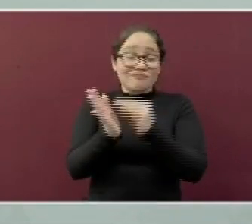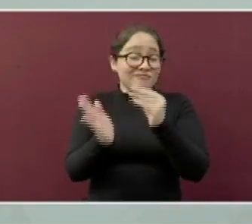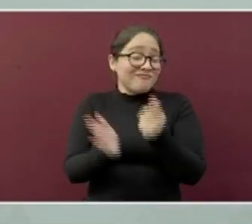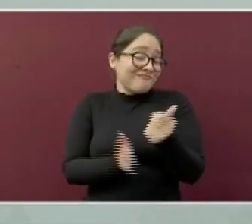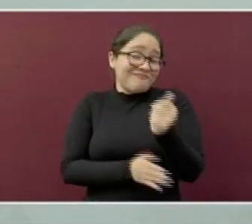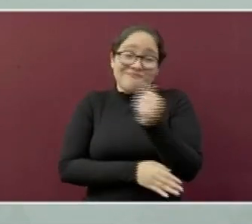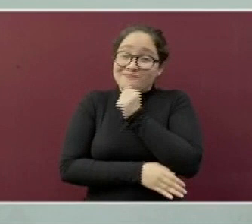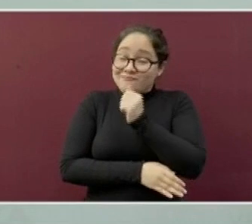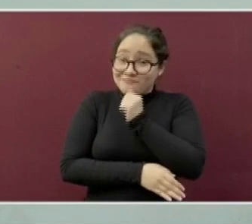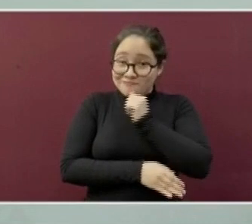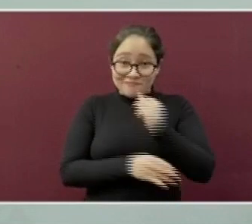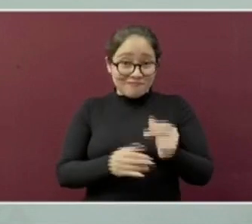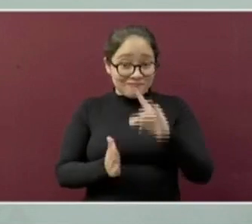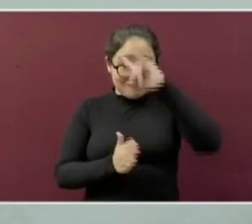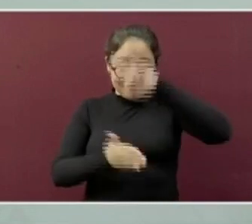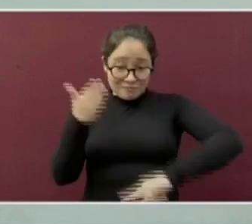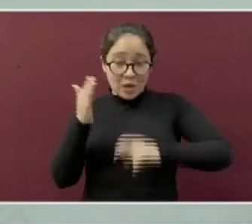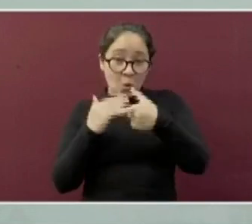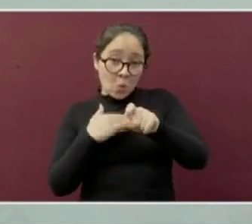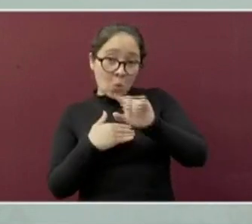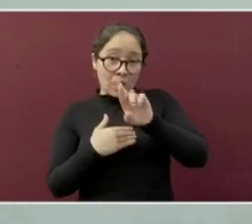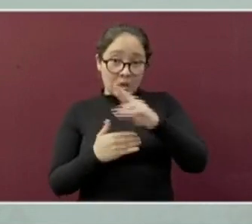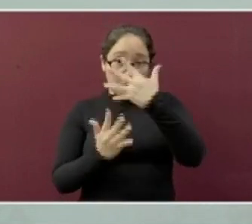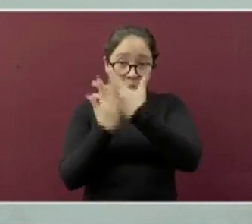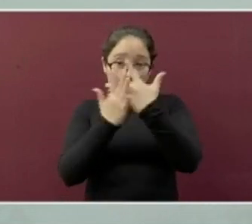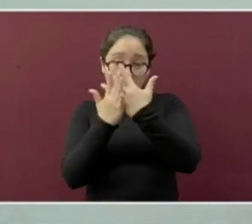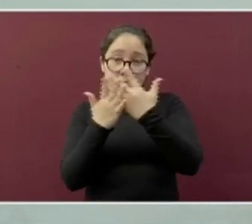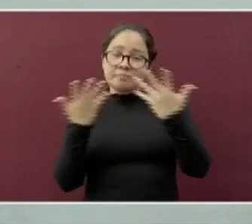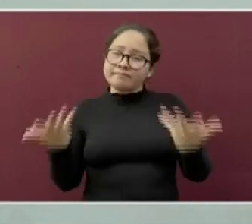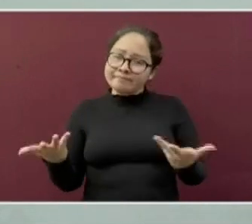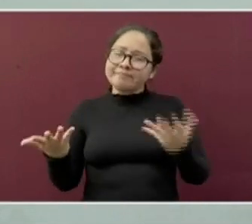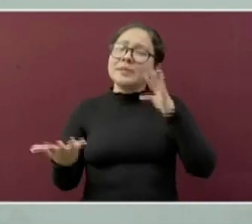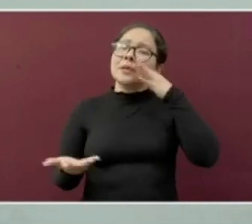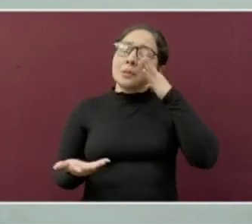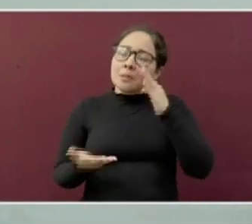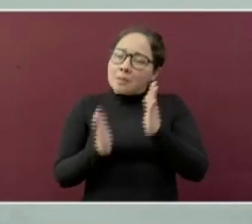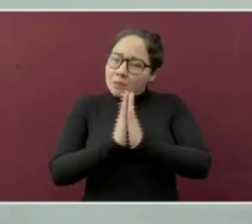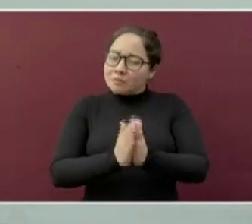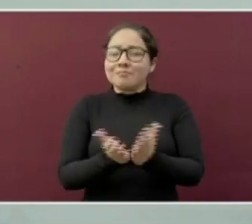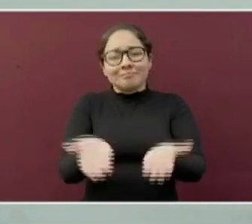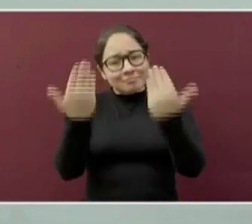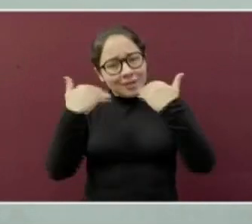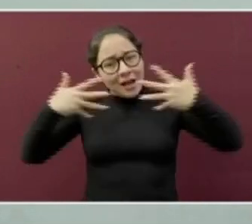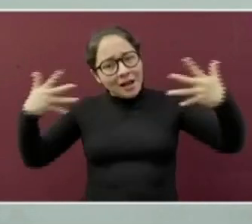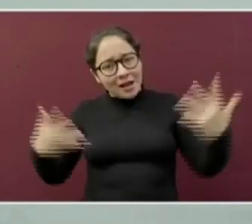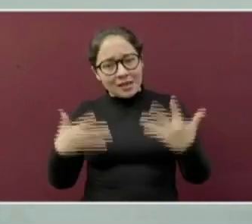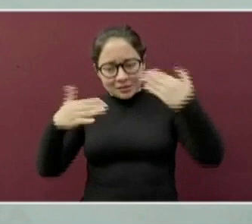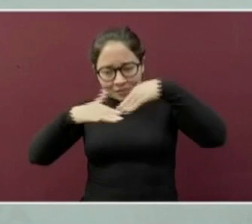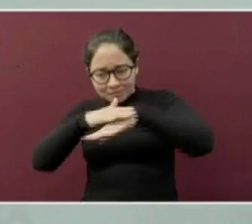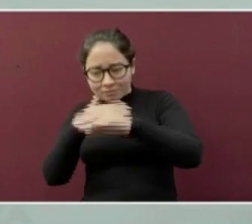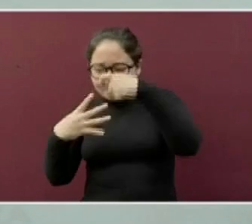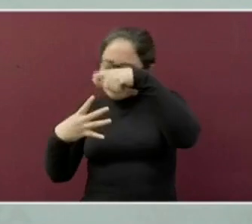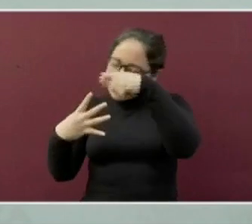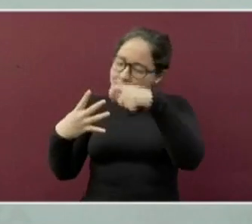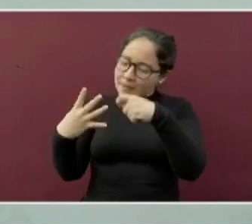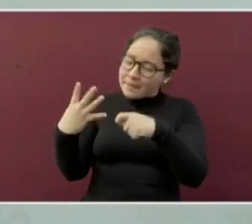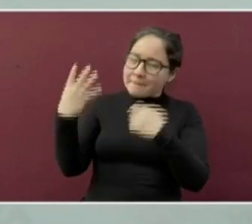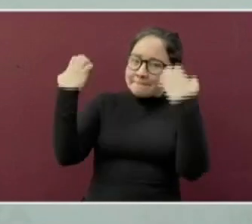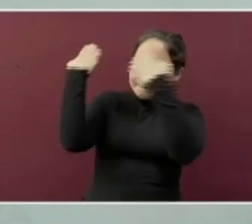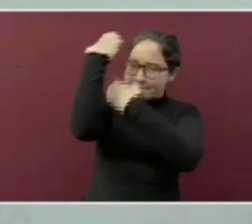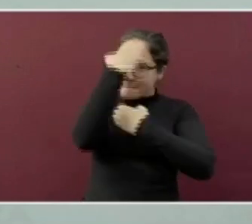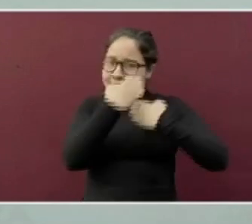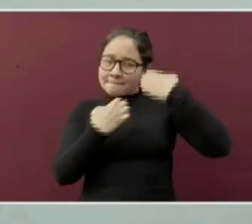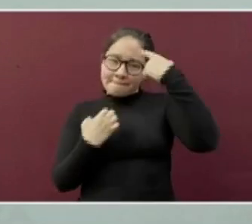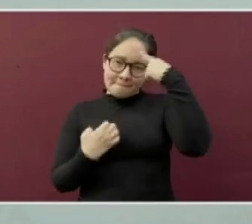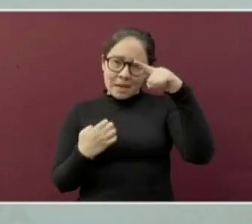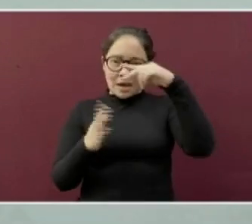han tramitado su cartel con código QR, lo realicen para que todos formemos parte de